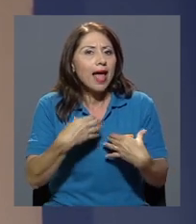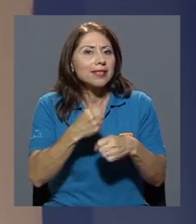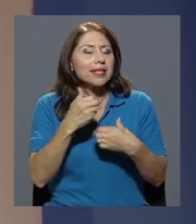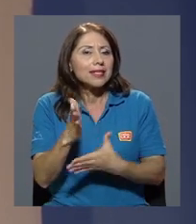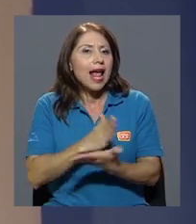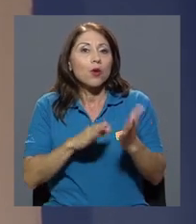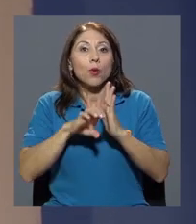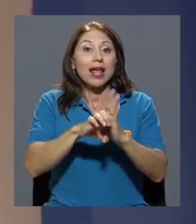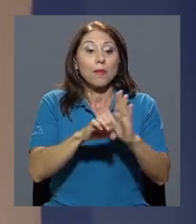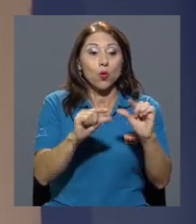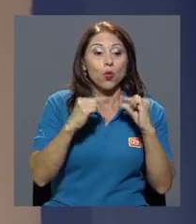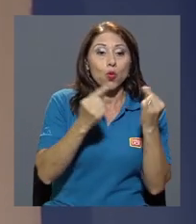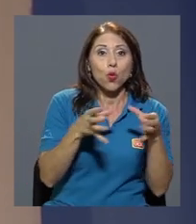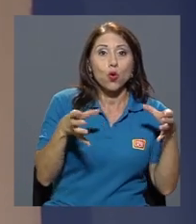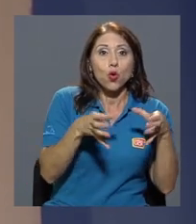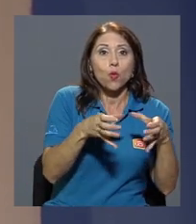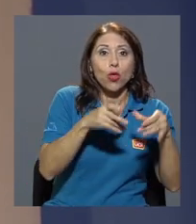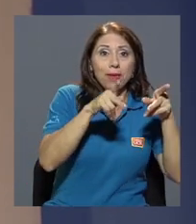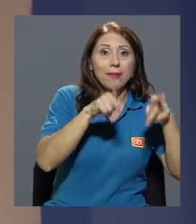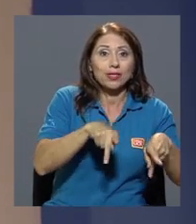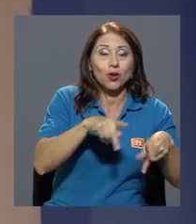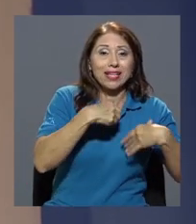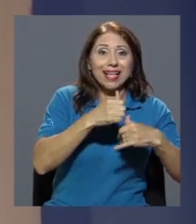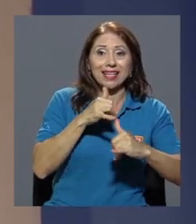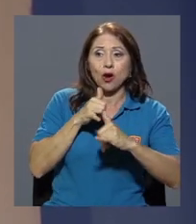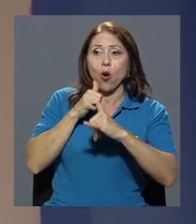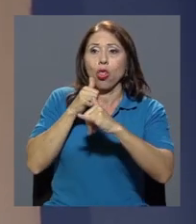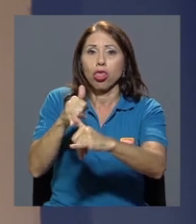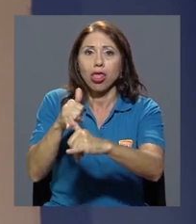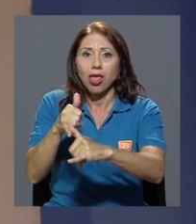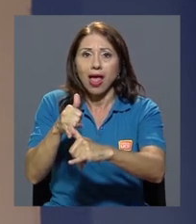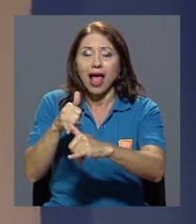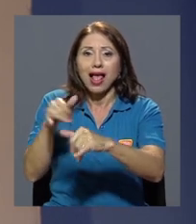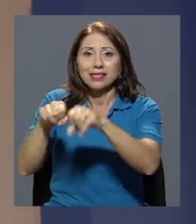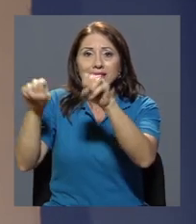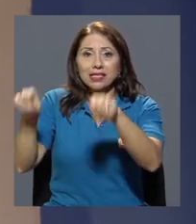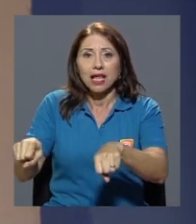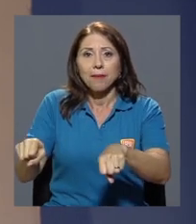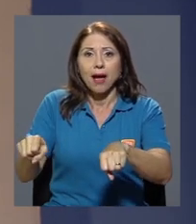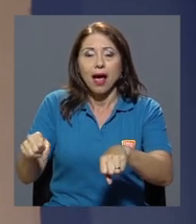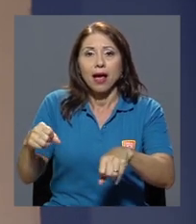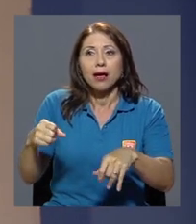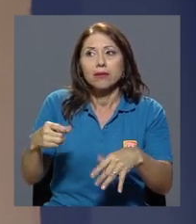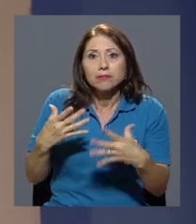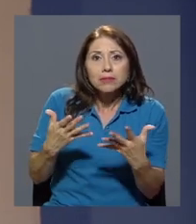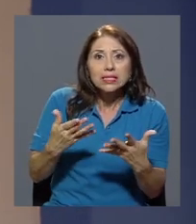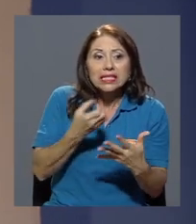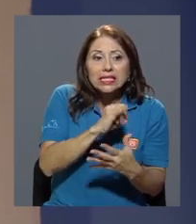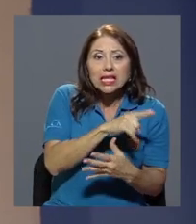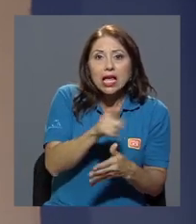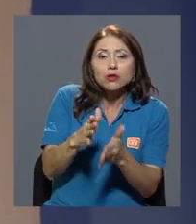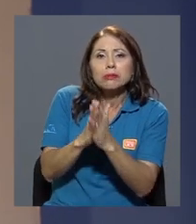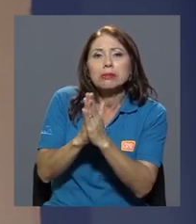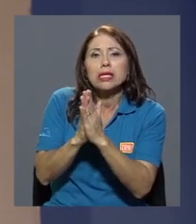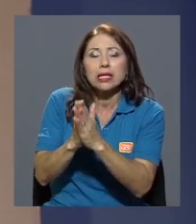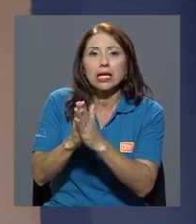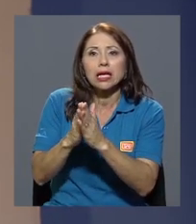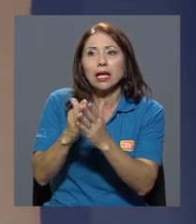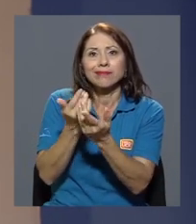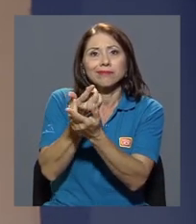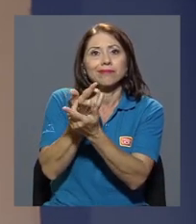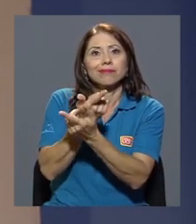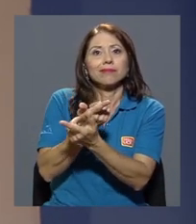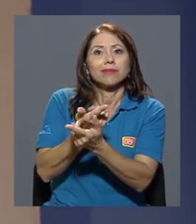un grupo de personas presentan una denuncia colectiva ante el sistema para que por lo menos estos dos muchachos no